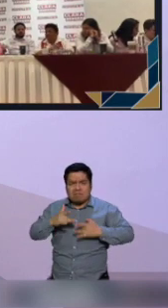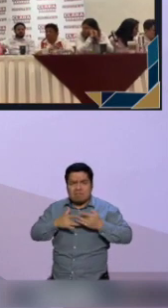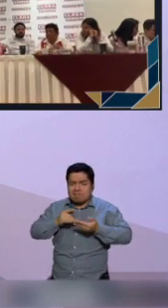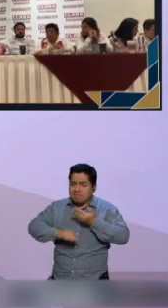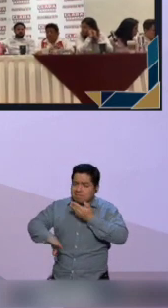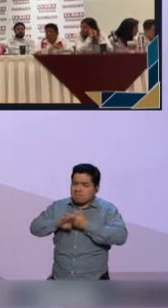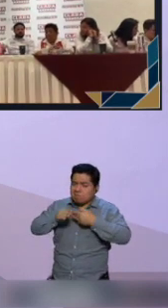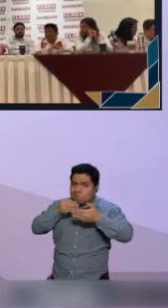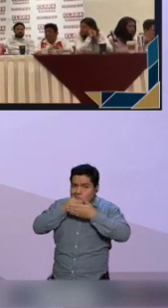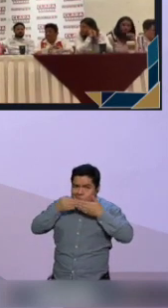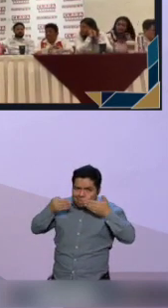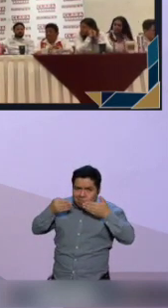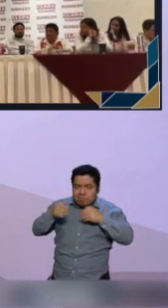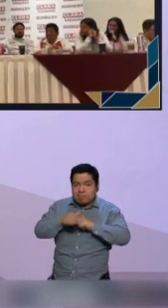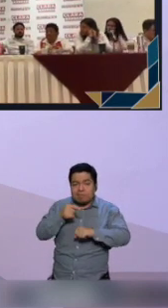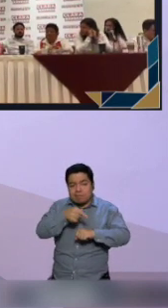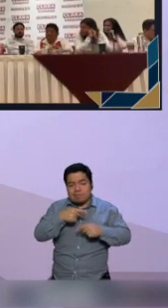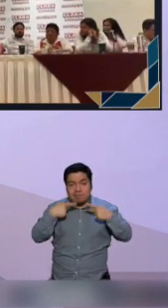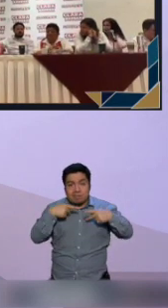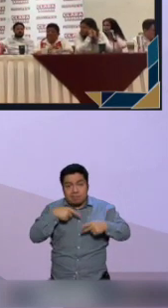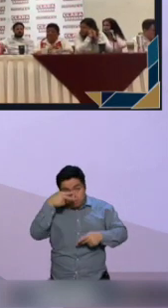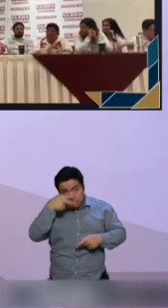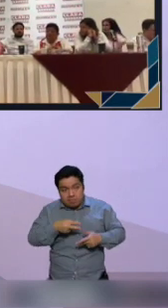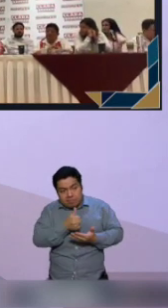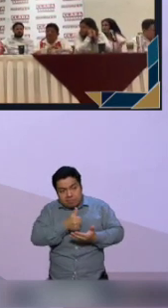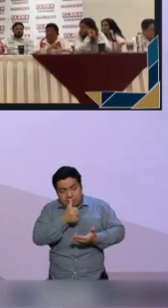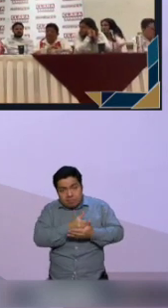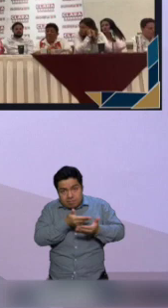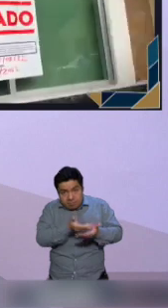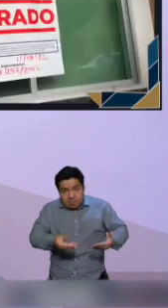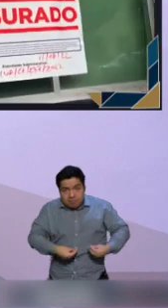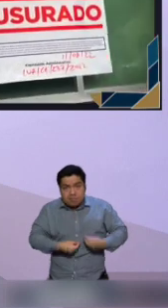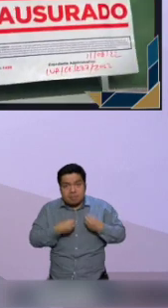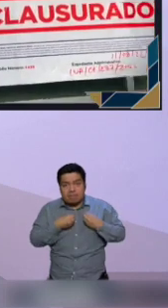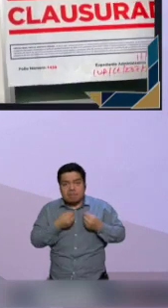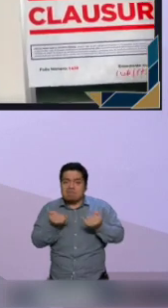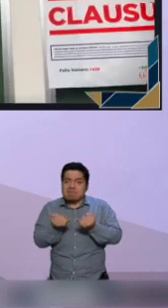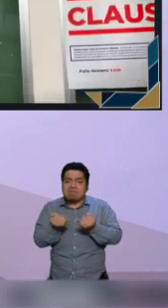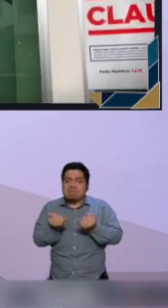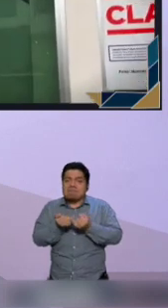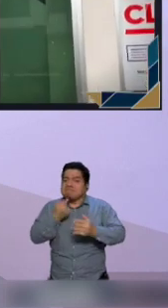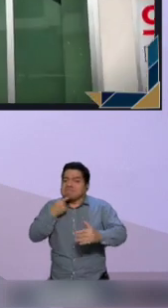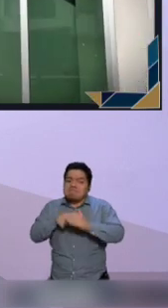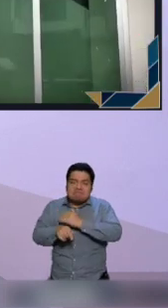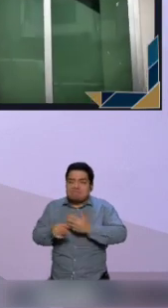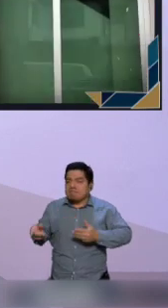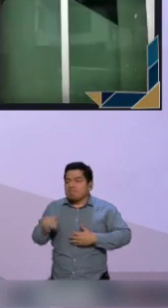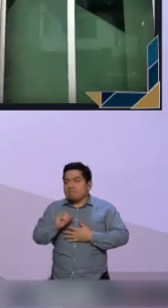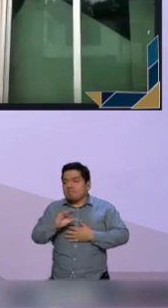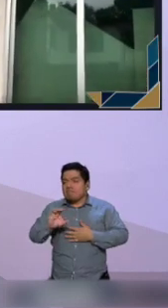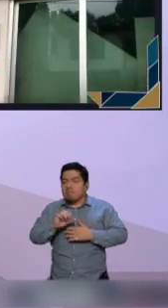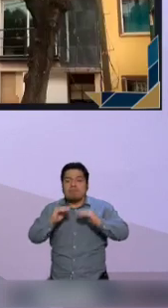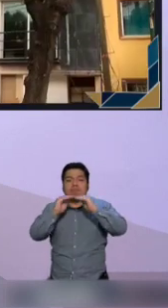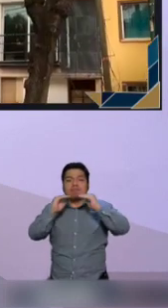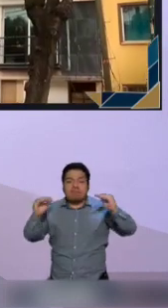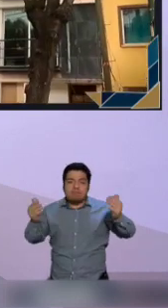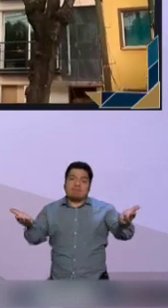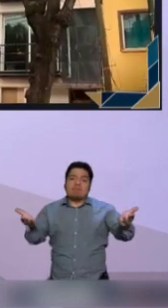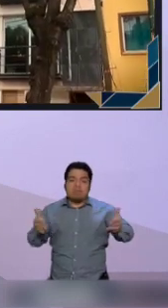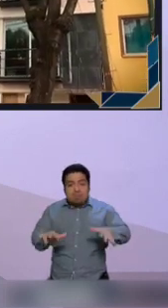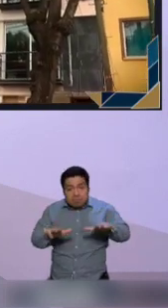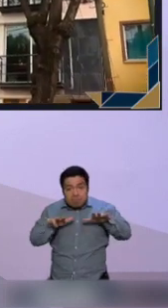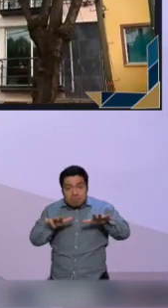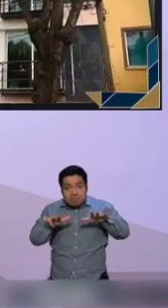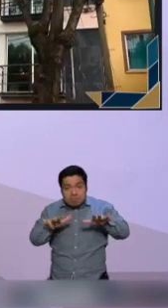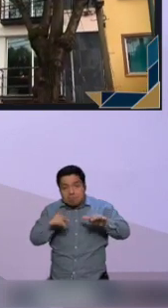asunto de relevancia para los habitantes de la Ciudad de México. Asimismo, reclamó que la autoridad electoral actúe de manera parcial, pues de las 18